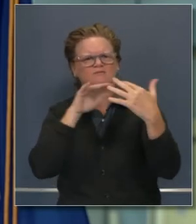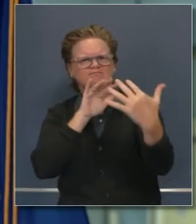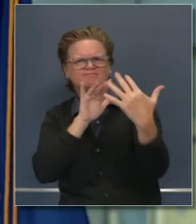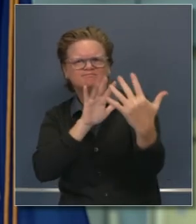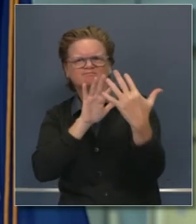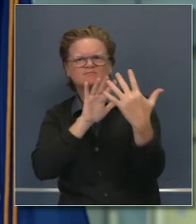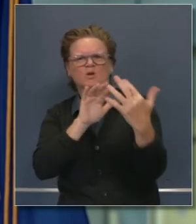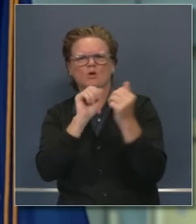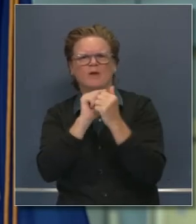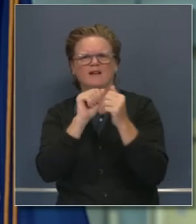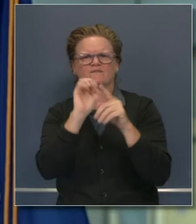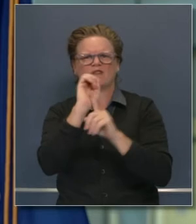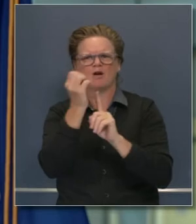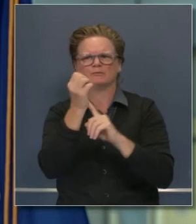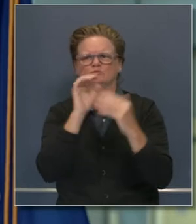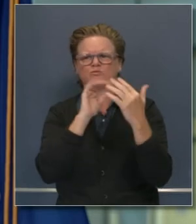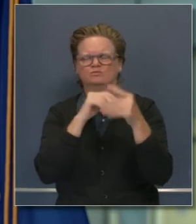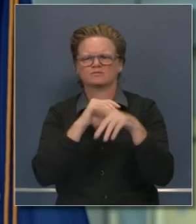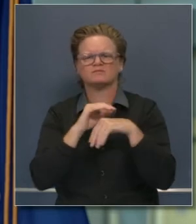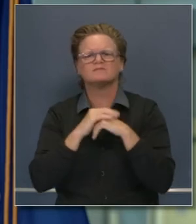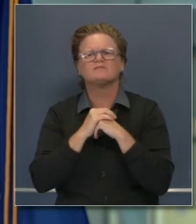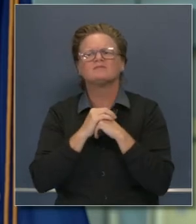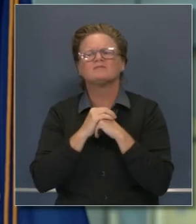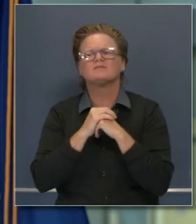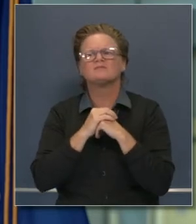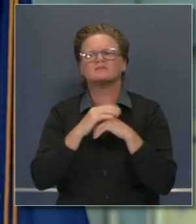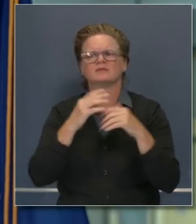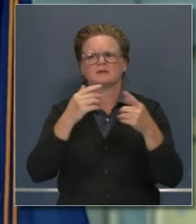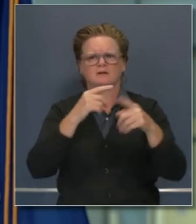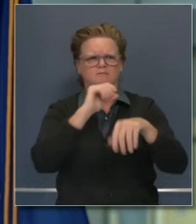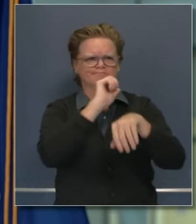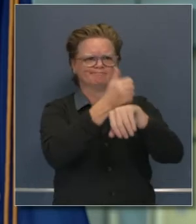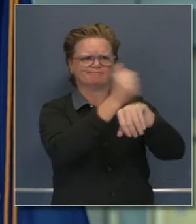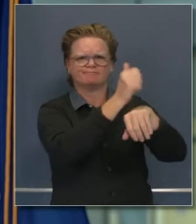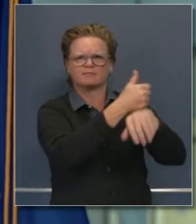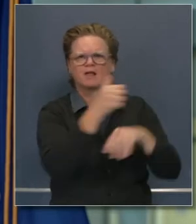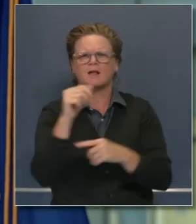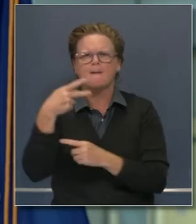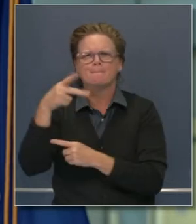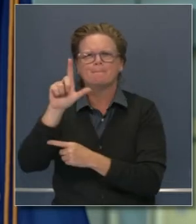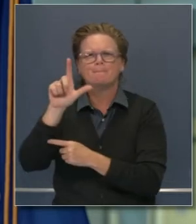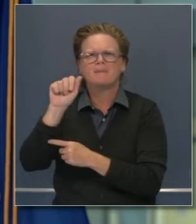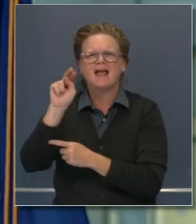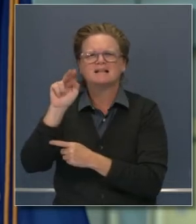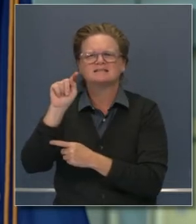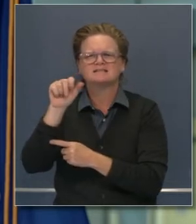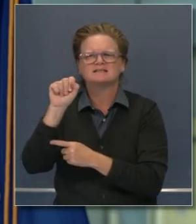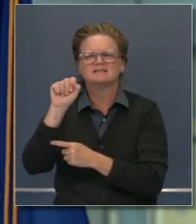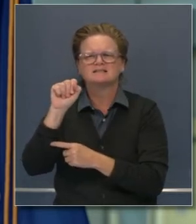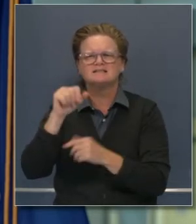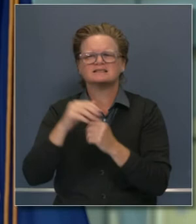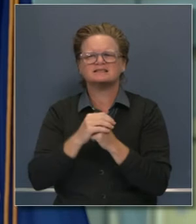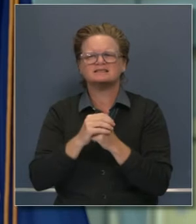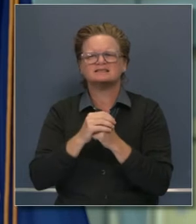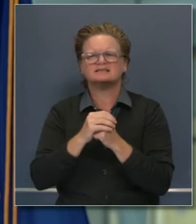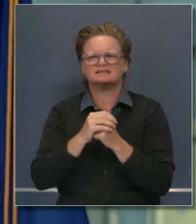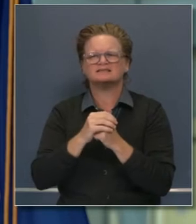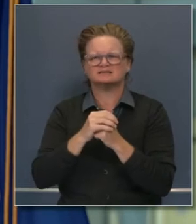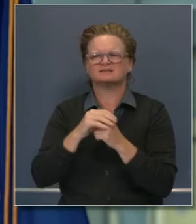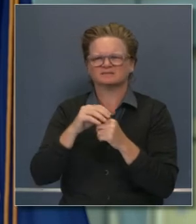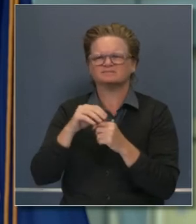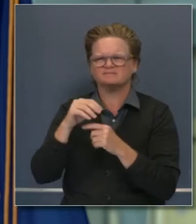salina. Y hay varios proyectos en la zona costera. Y todo esto tendría un impacto sobre esas